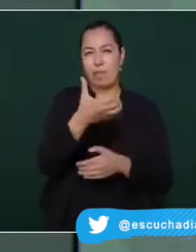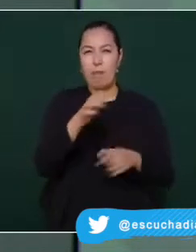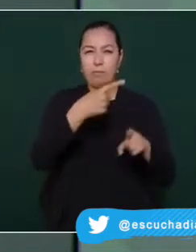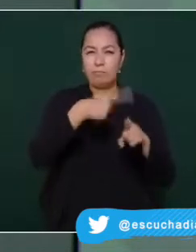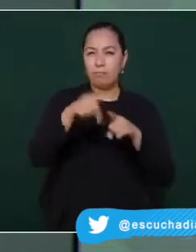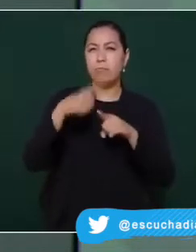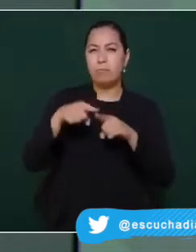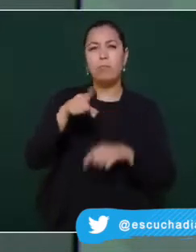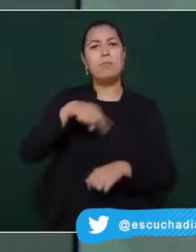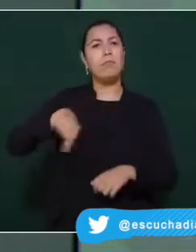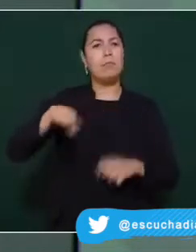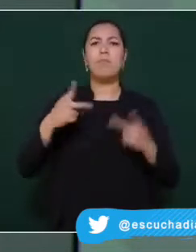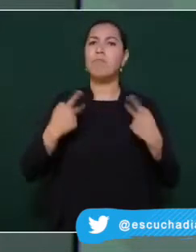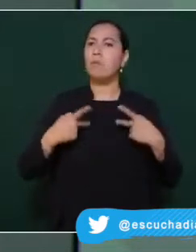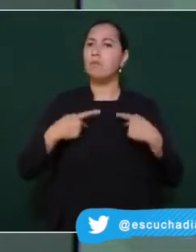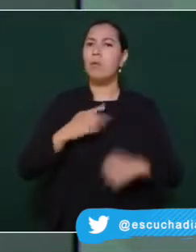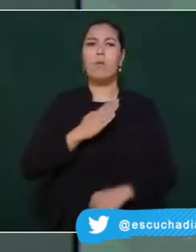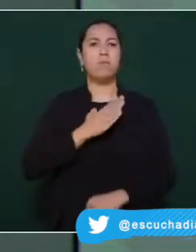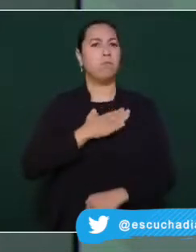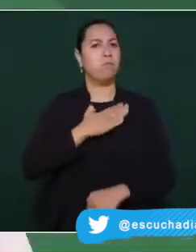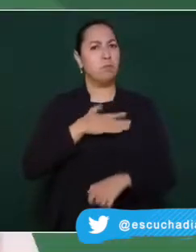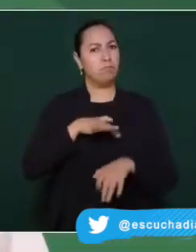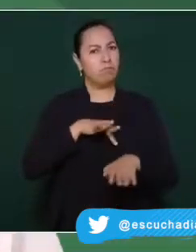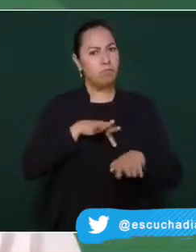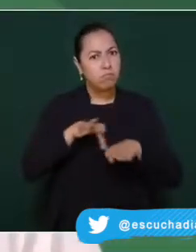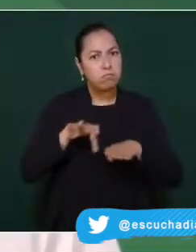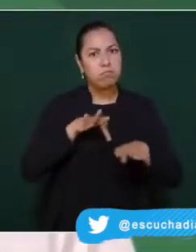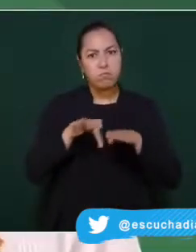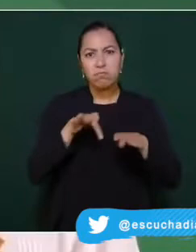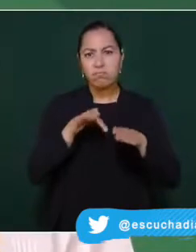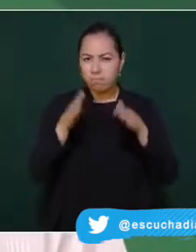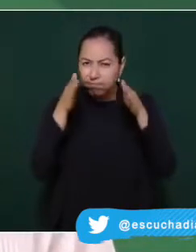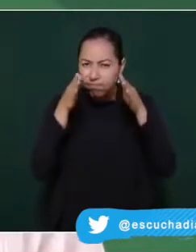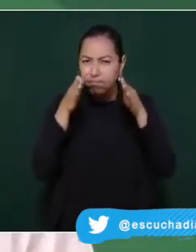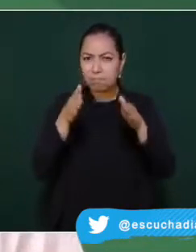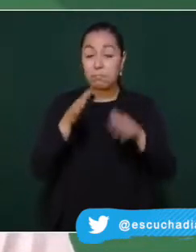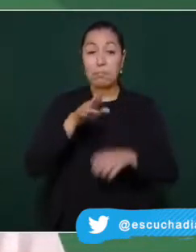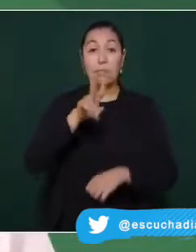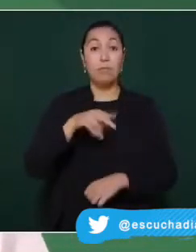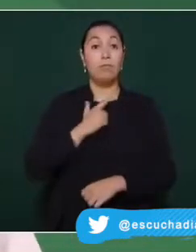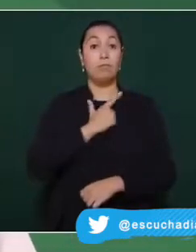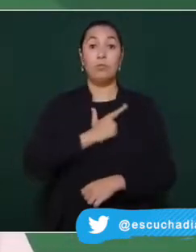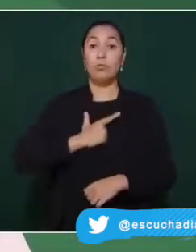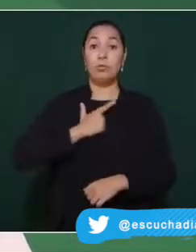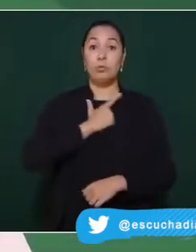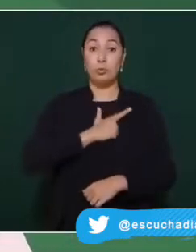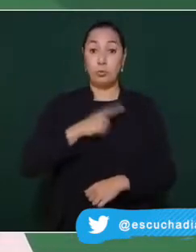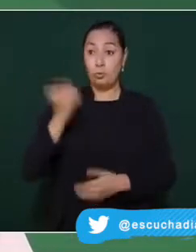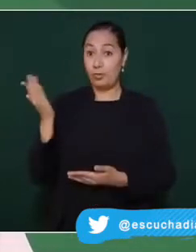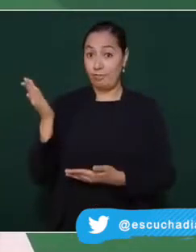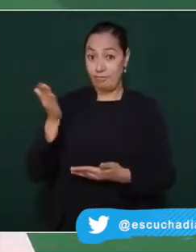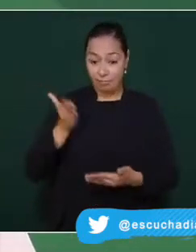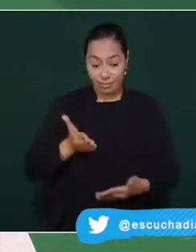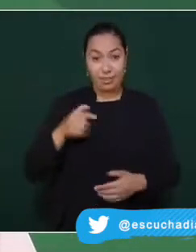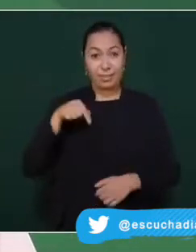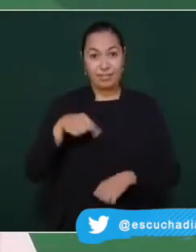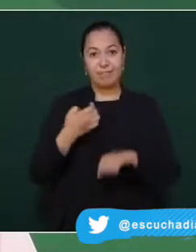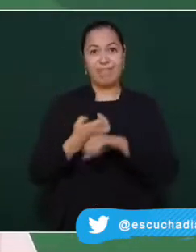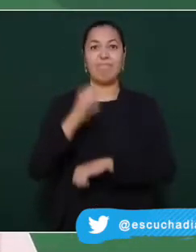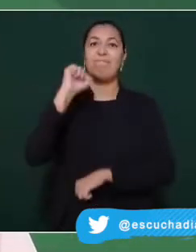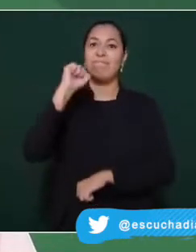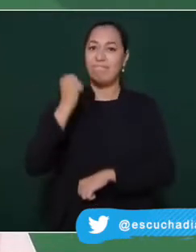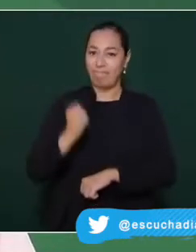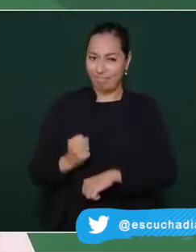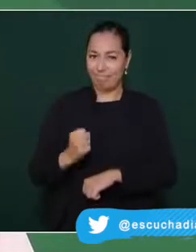asistencia Espera que el gobierno estadounidense, que es el anfitrión de este evento confirme su decisión final Con esto no se